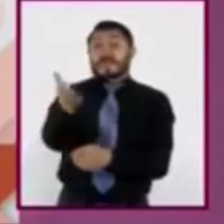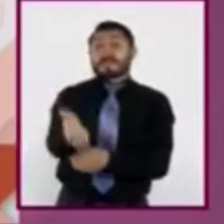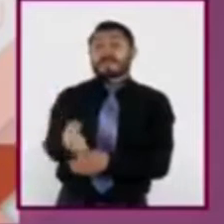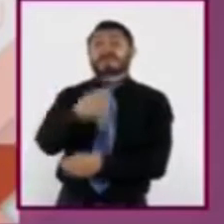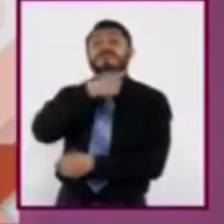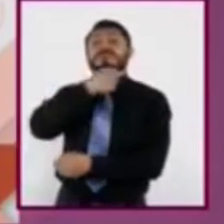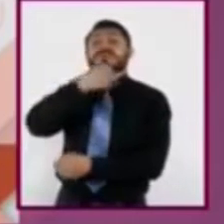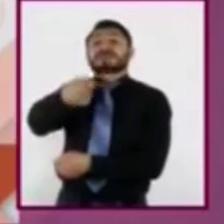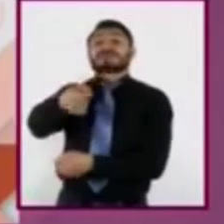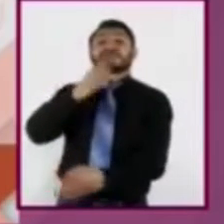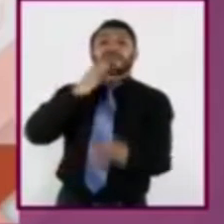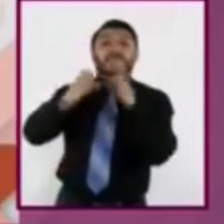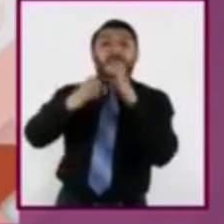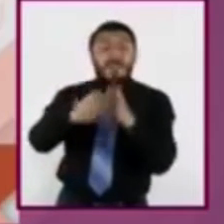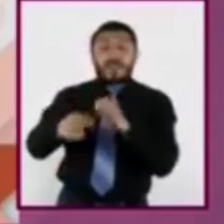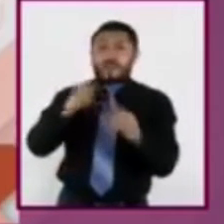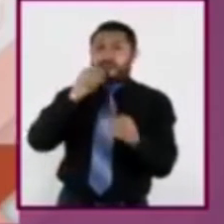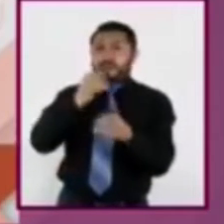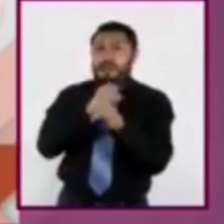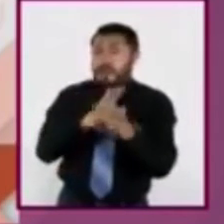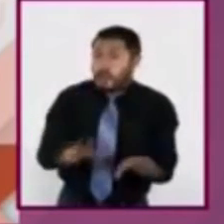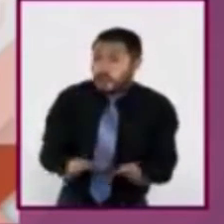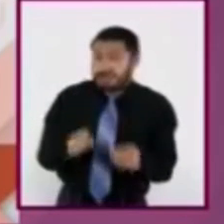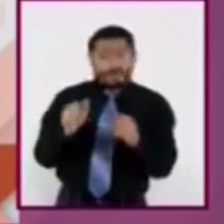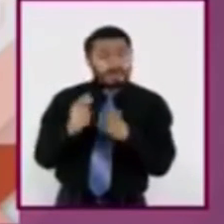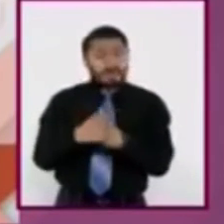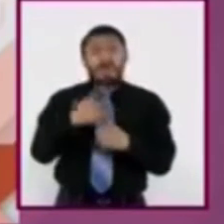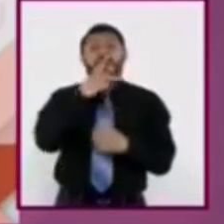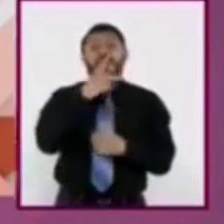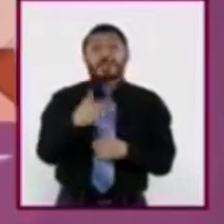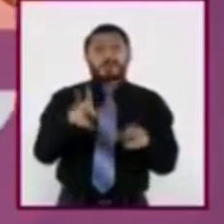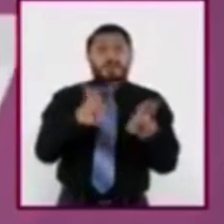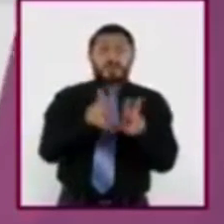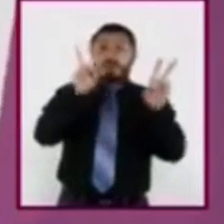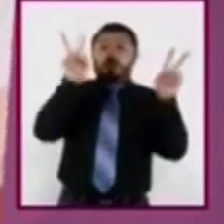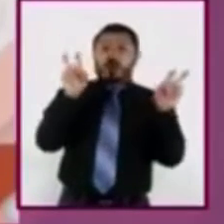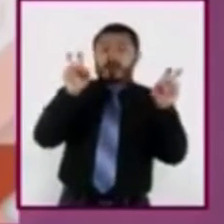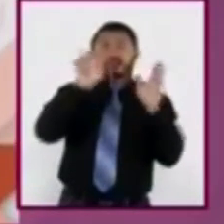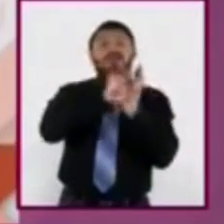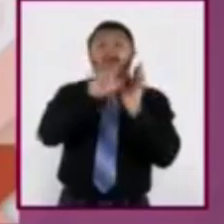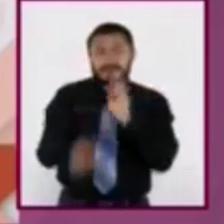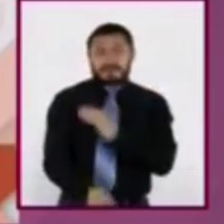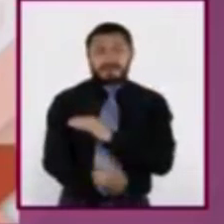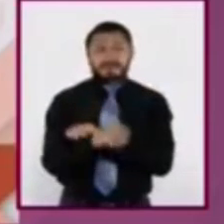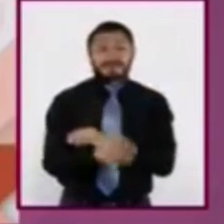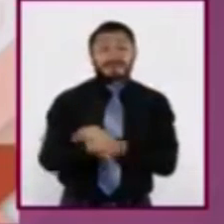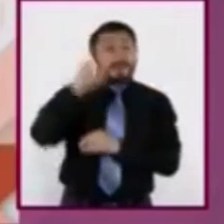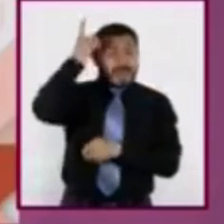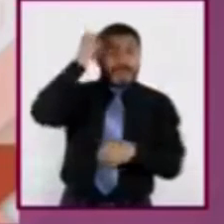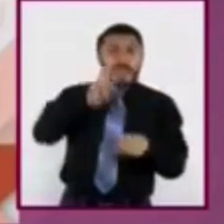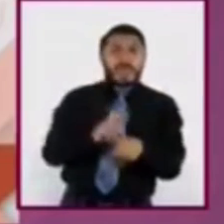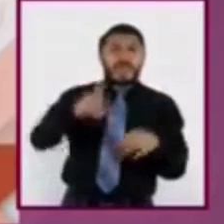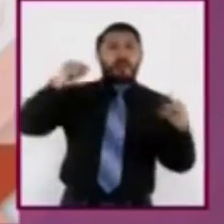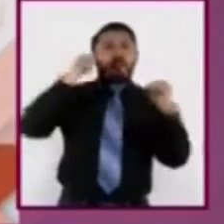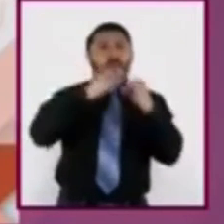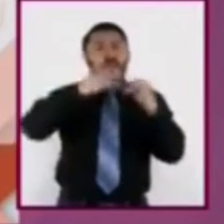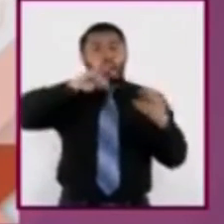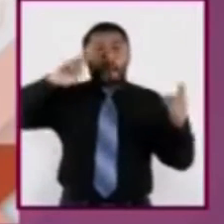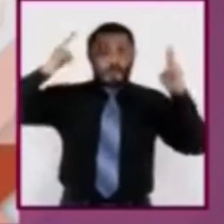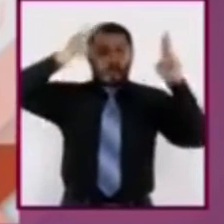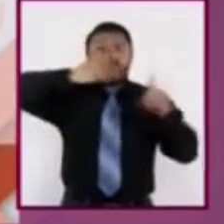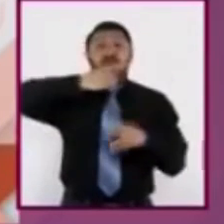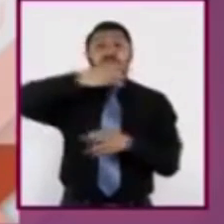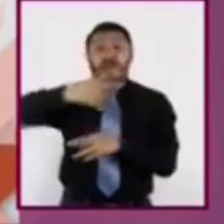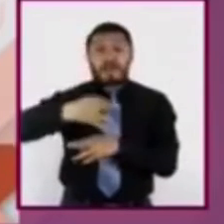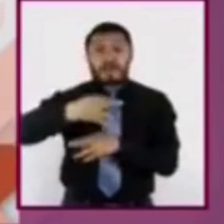en un medio impreso, nota informativa, sus palabras se escriben entre comillas. Por ejemplo, el director de una agencia espacial declaró,